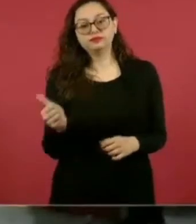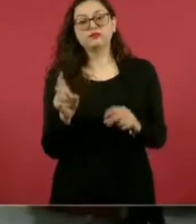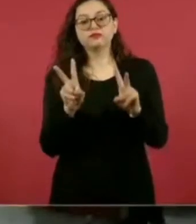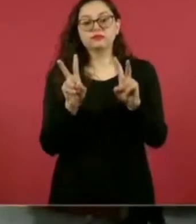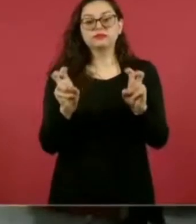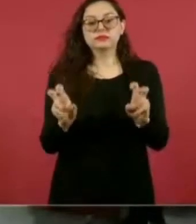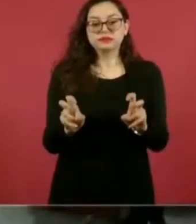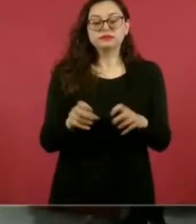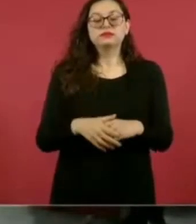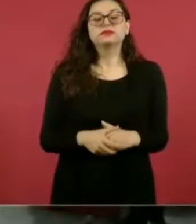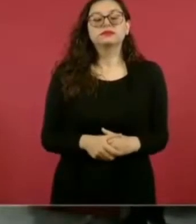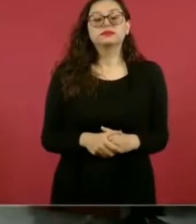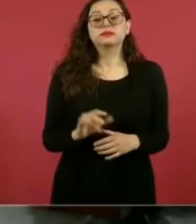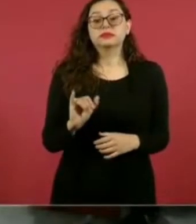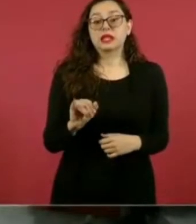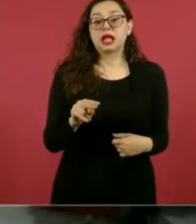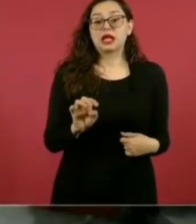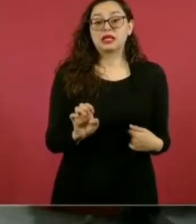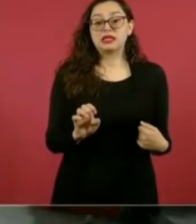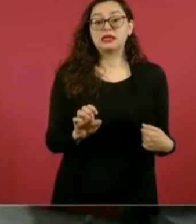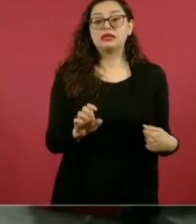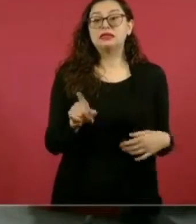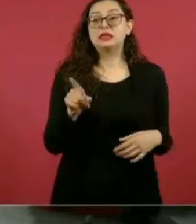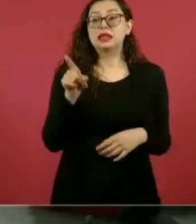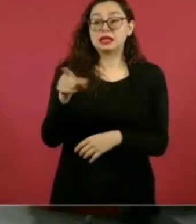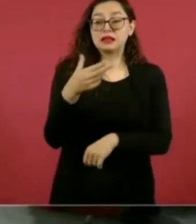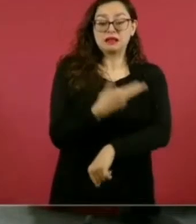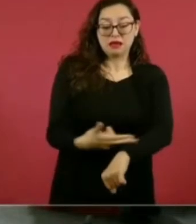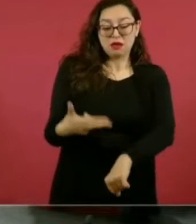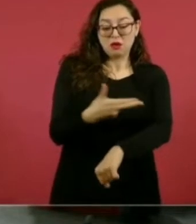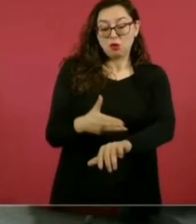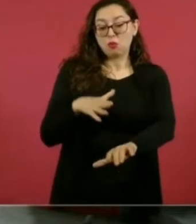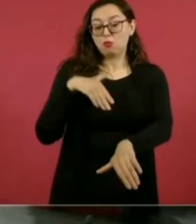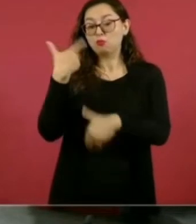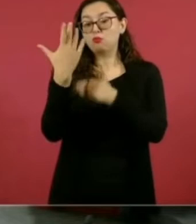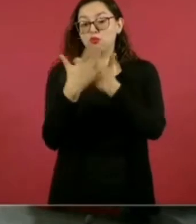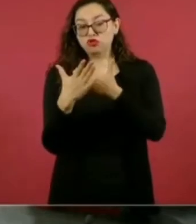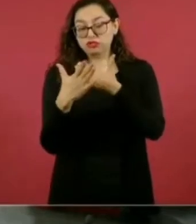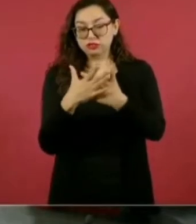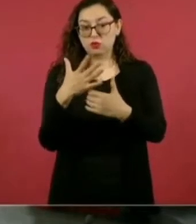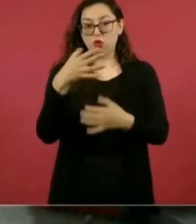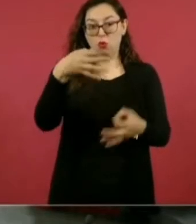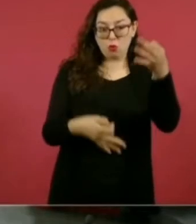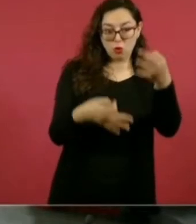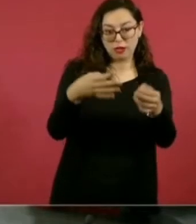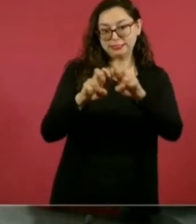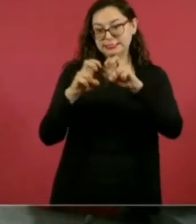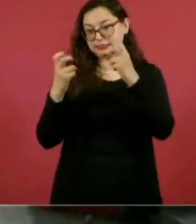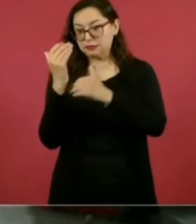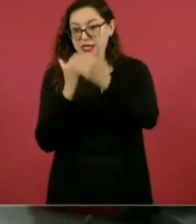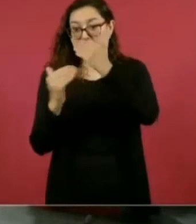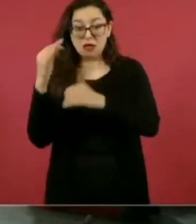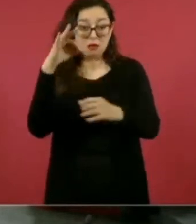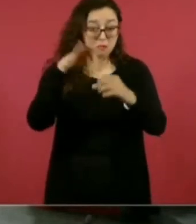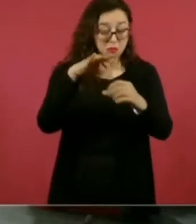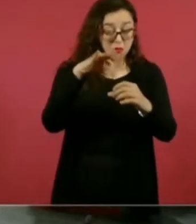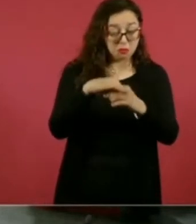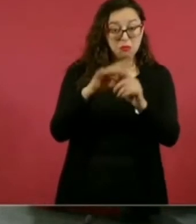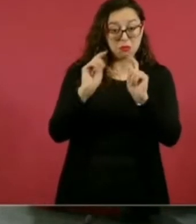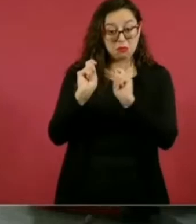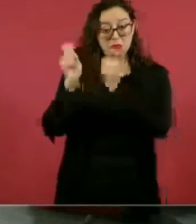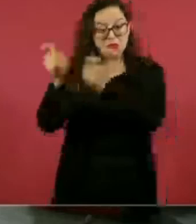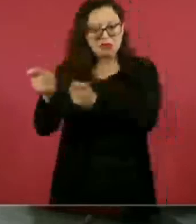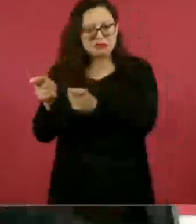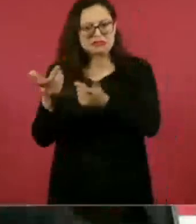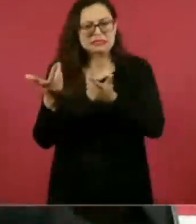Respecto a que el INE organice las elecciones que se van a llevar a cabo de jueces y magistrados, preguntarle que si no hay